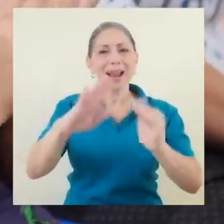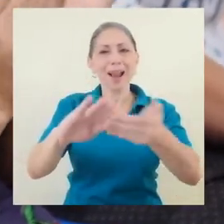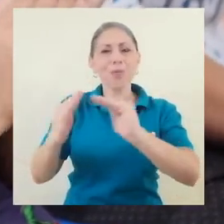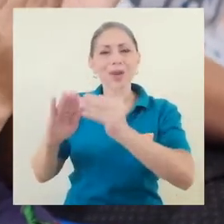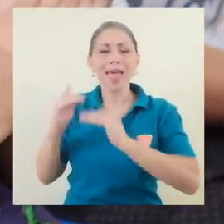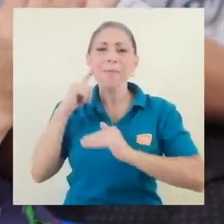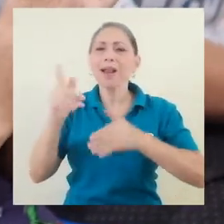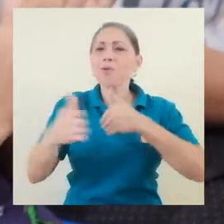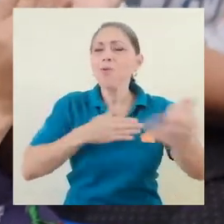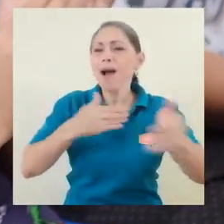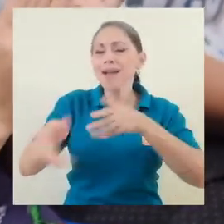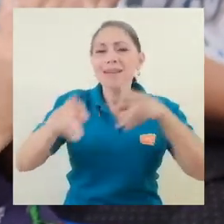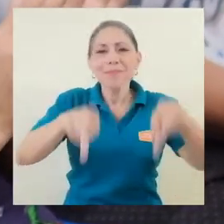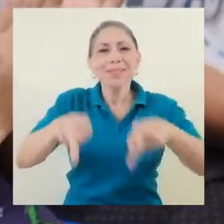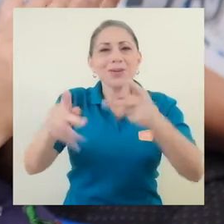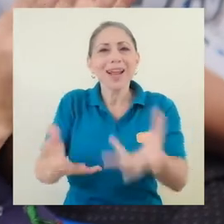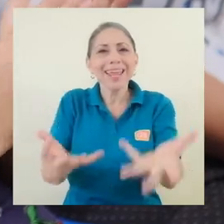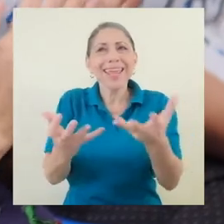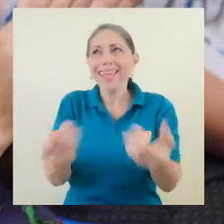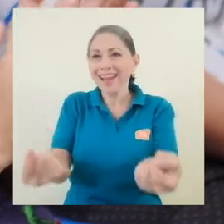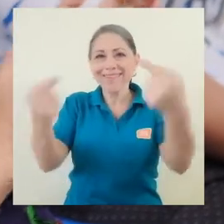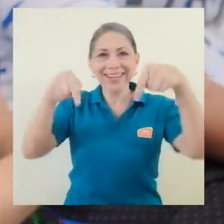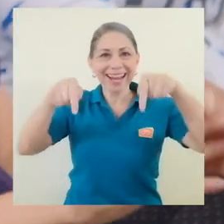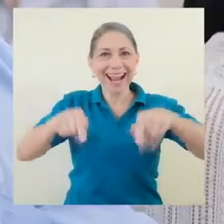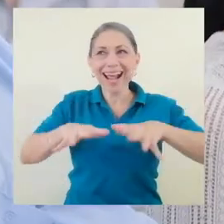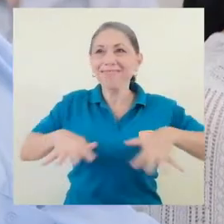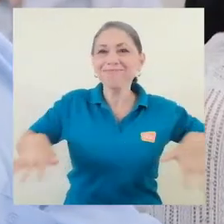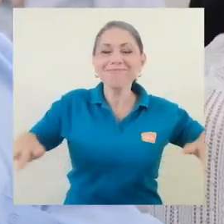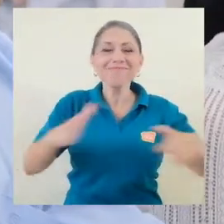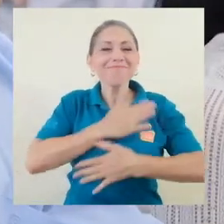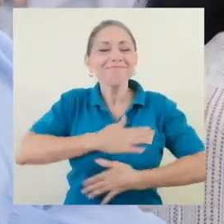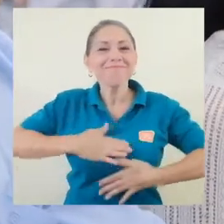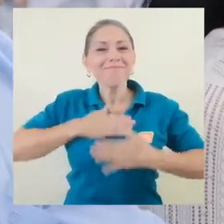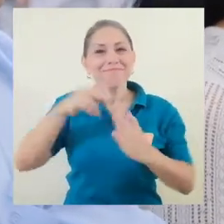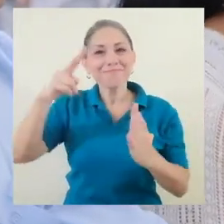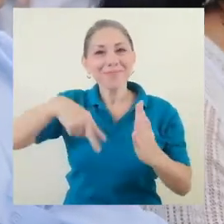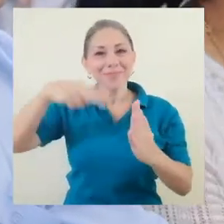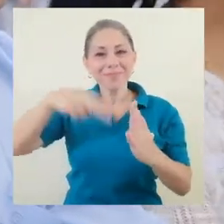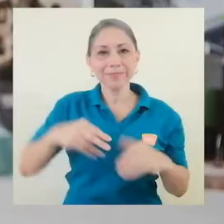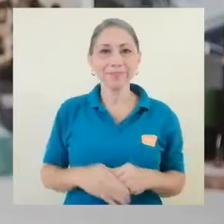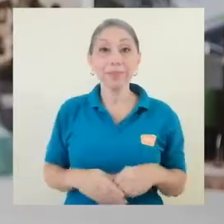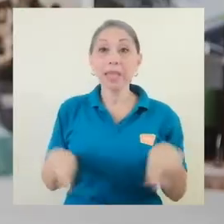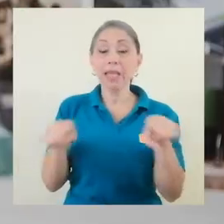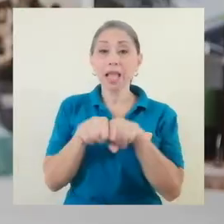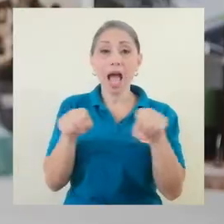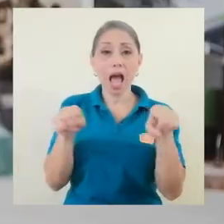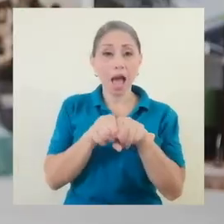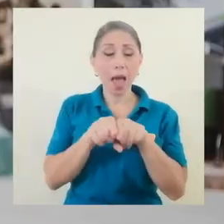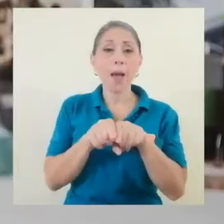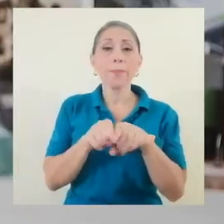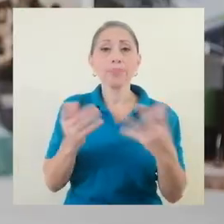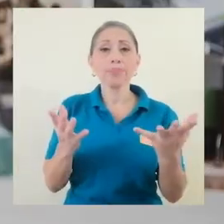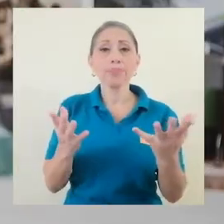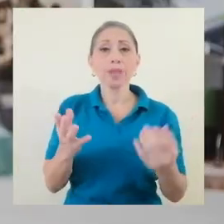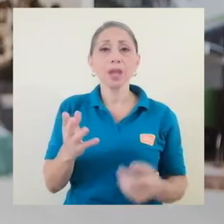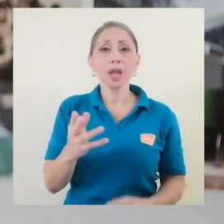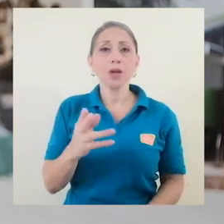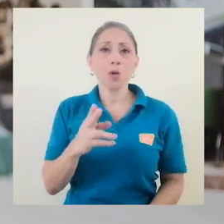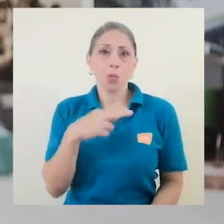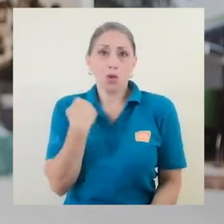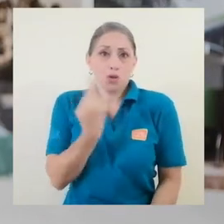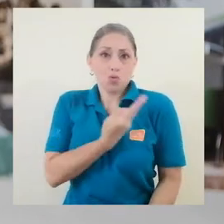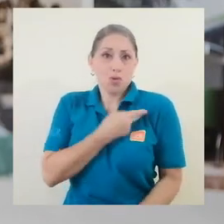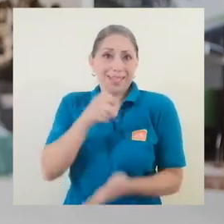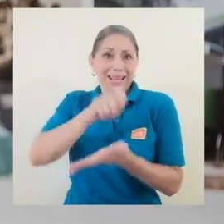para la comunidad, para cualquier persona que quiera venir acá y disfrutar de la lectura. También, como nosotros en nuestra